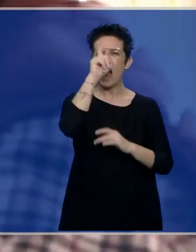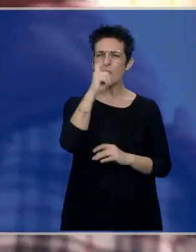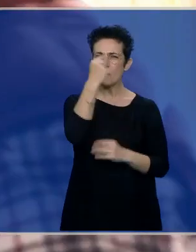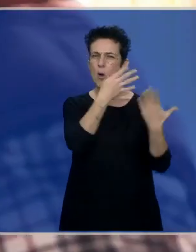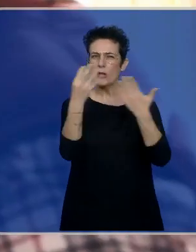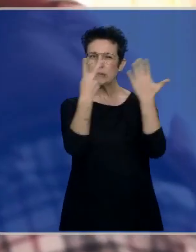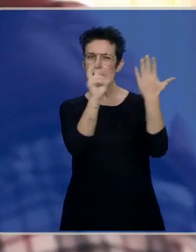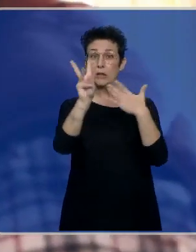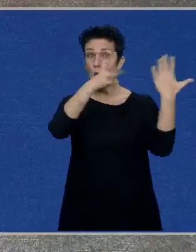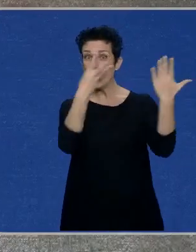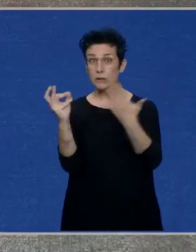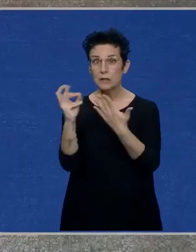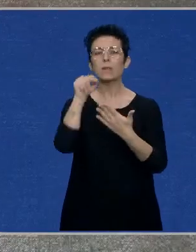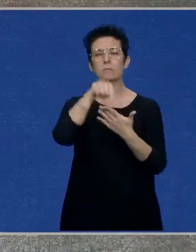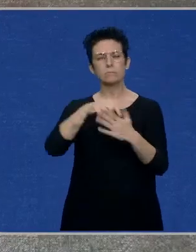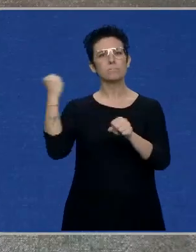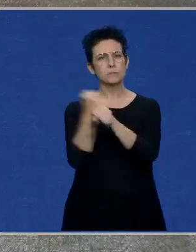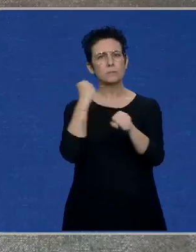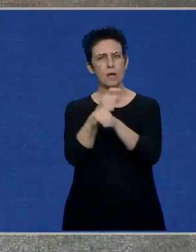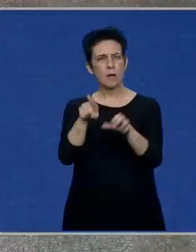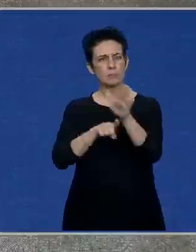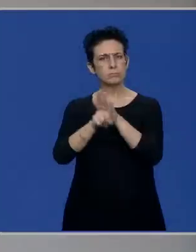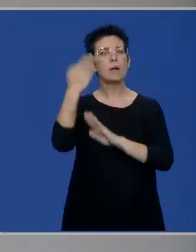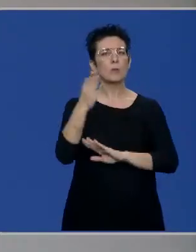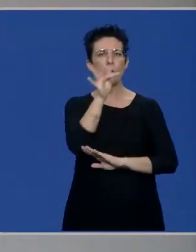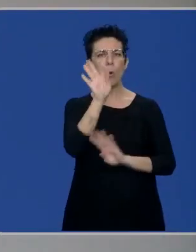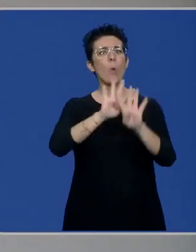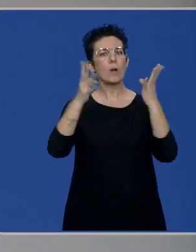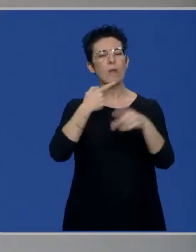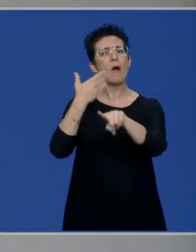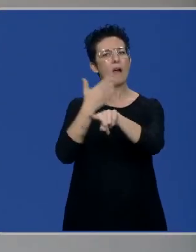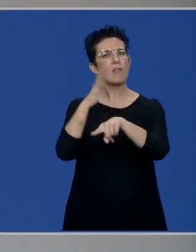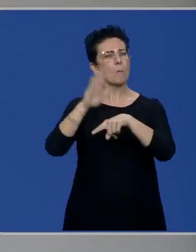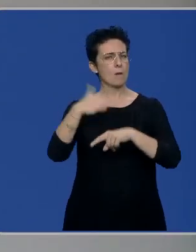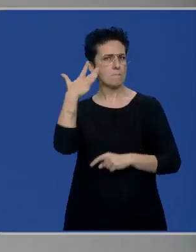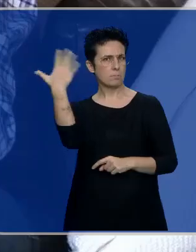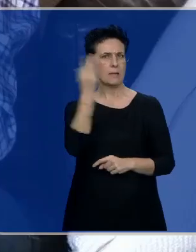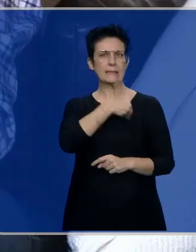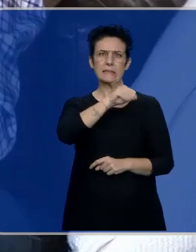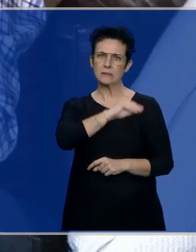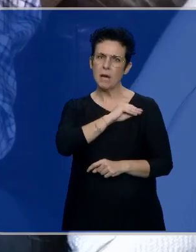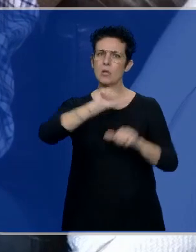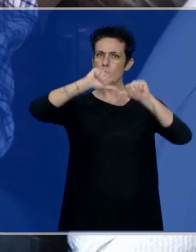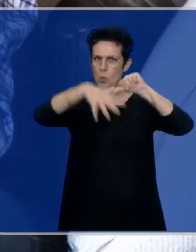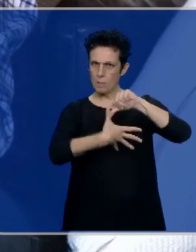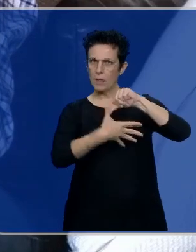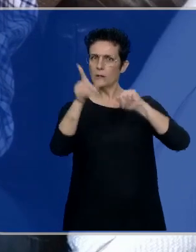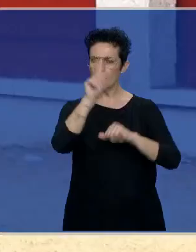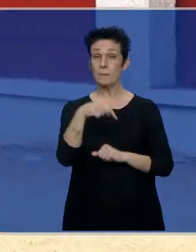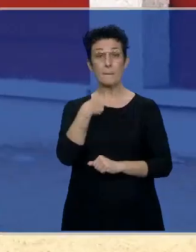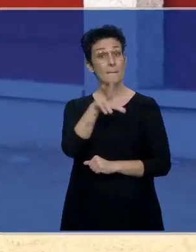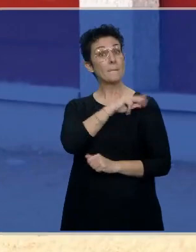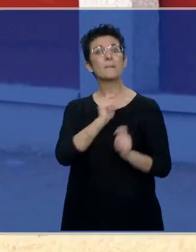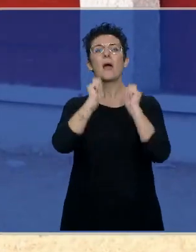80 el jurado ha destacado esa trayectoria como referente en España e Hispanoamérica. Yo le dedicaría el